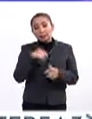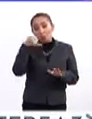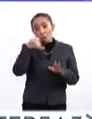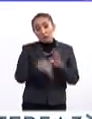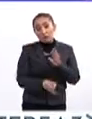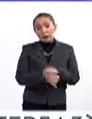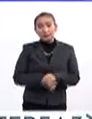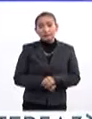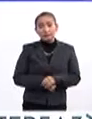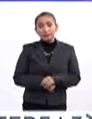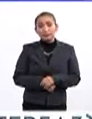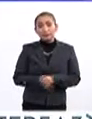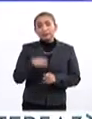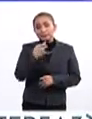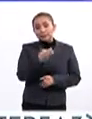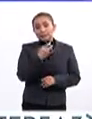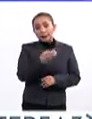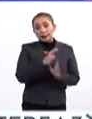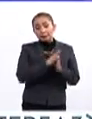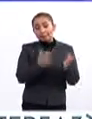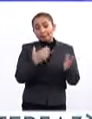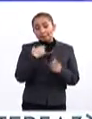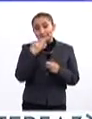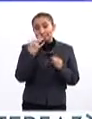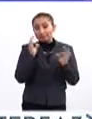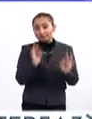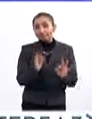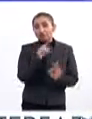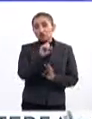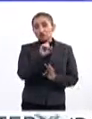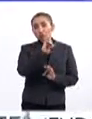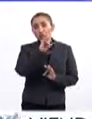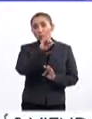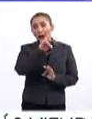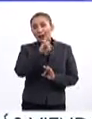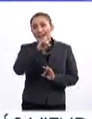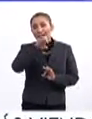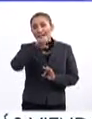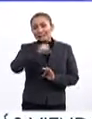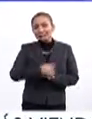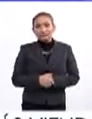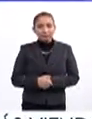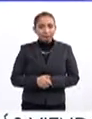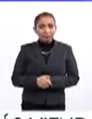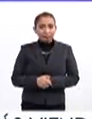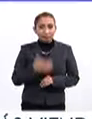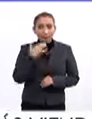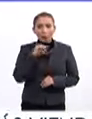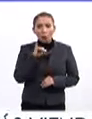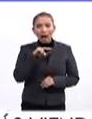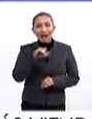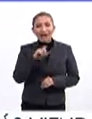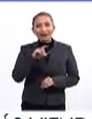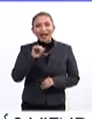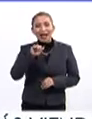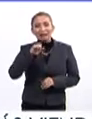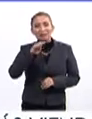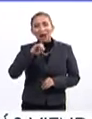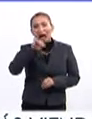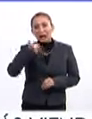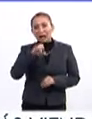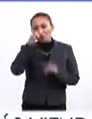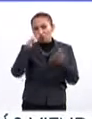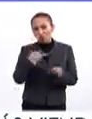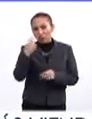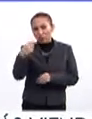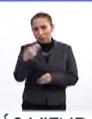Profundizar. Profundizar sobre esta literatura tan exquisita de Sor Juana Inés de la Cruz. Así es, Omar. Juana de Azbaje, ¿no? Sor Juana de Azbaje.